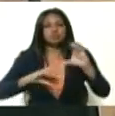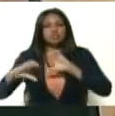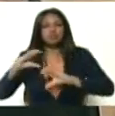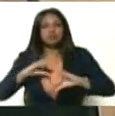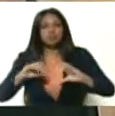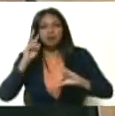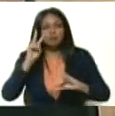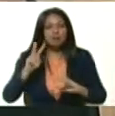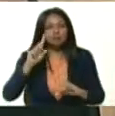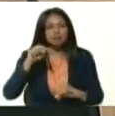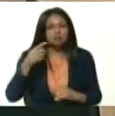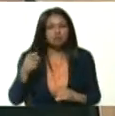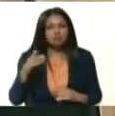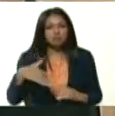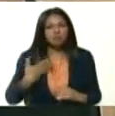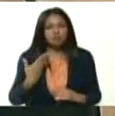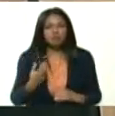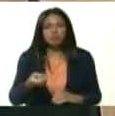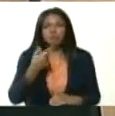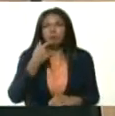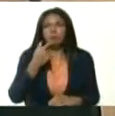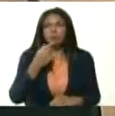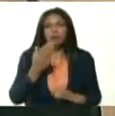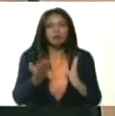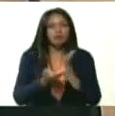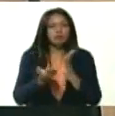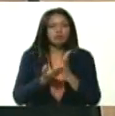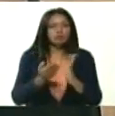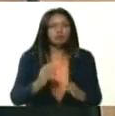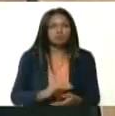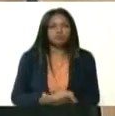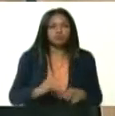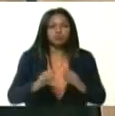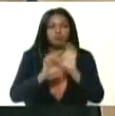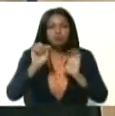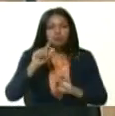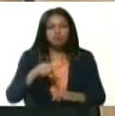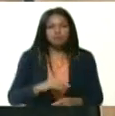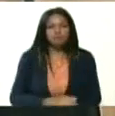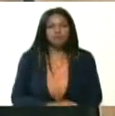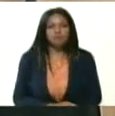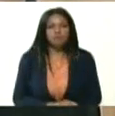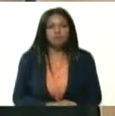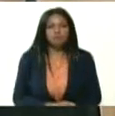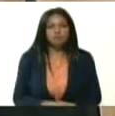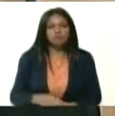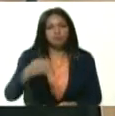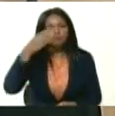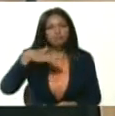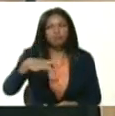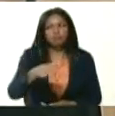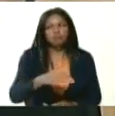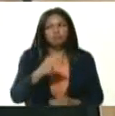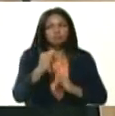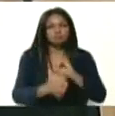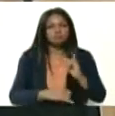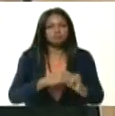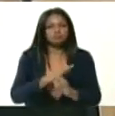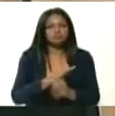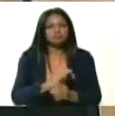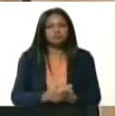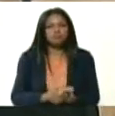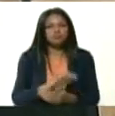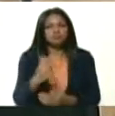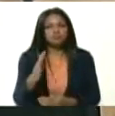para ver qué cosas podemos tomar de esos estudios. Igualmente hay un estudio poblacional internacional que habla de